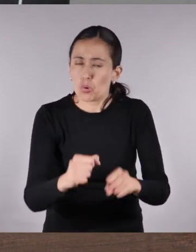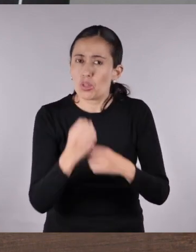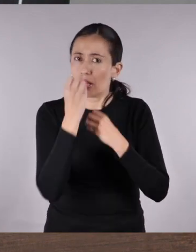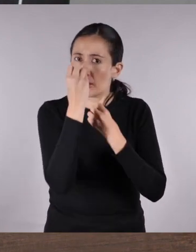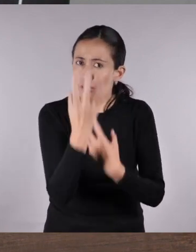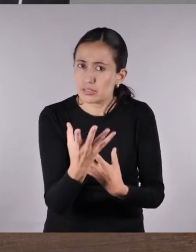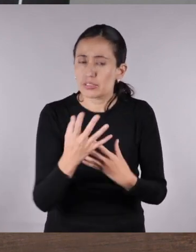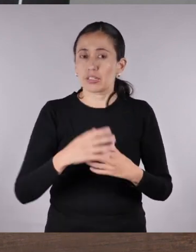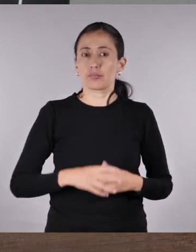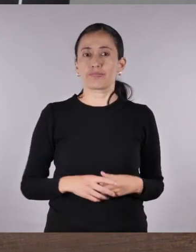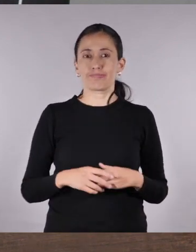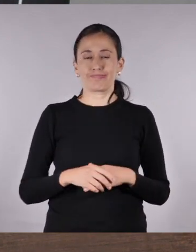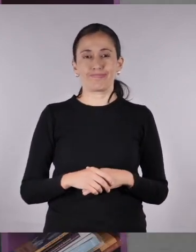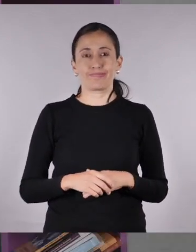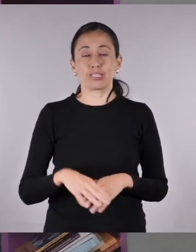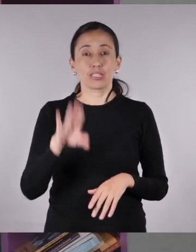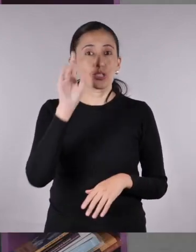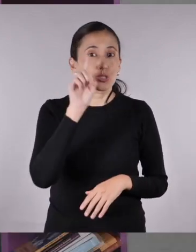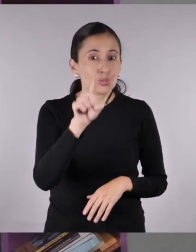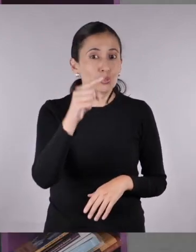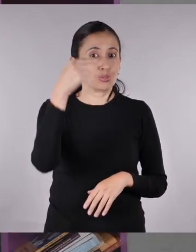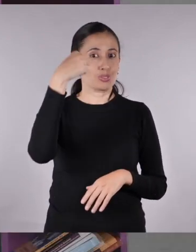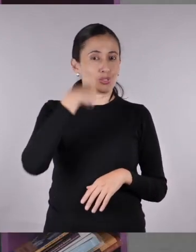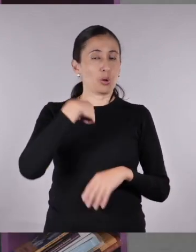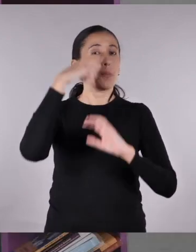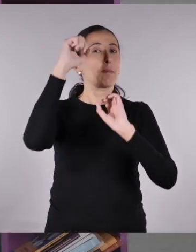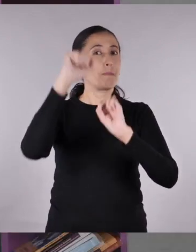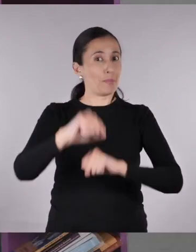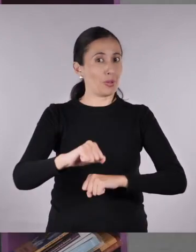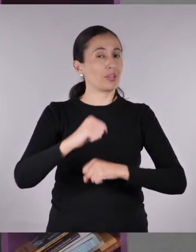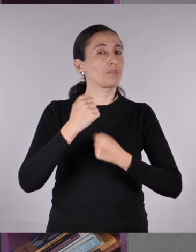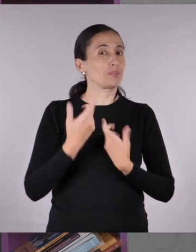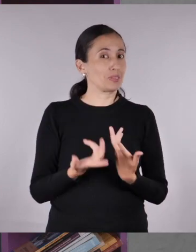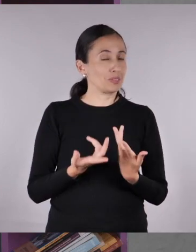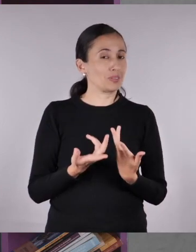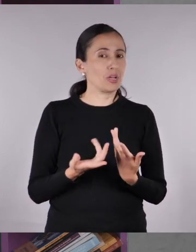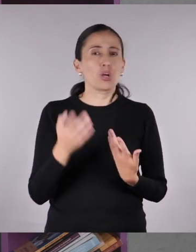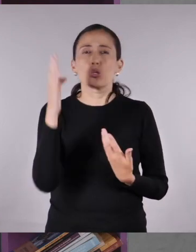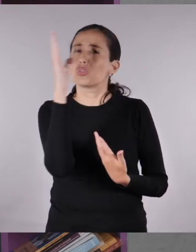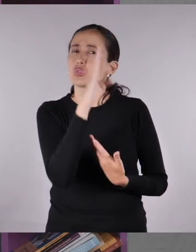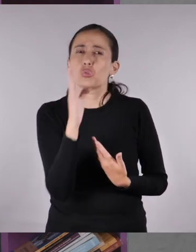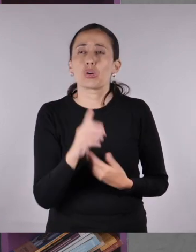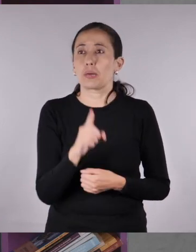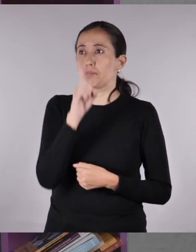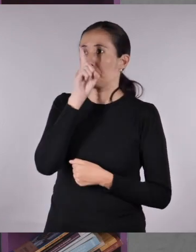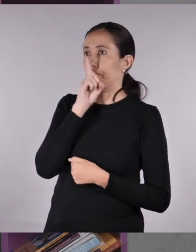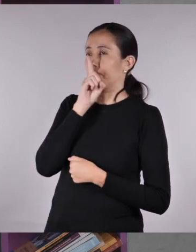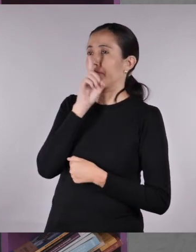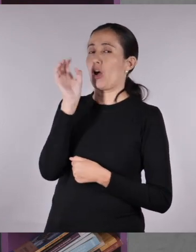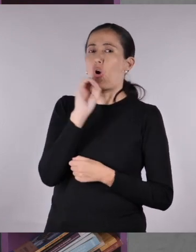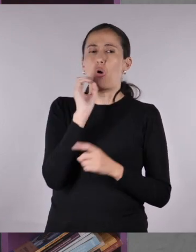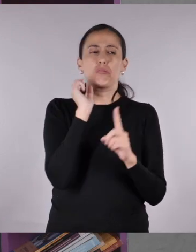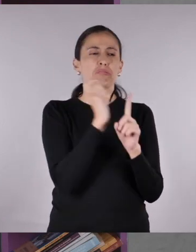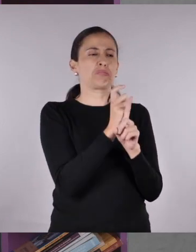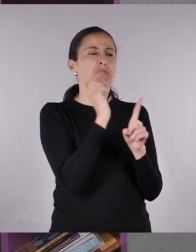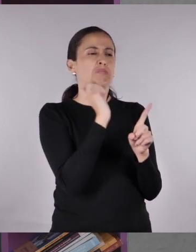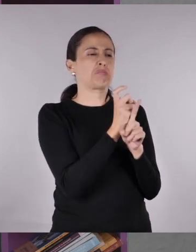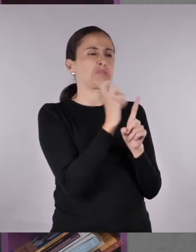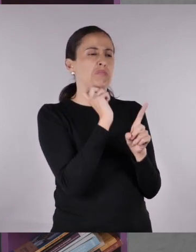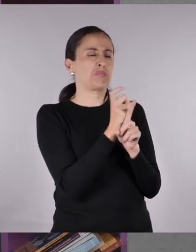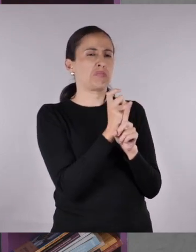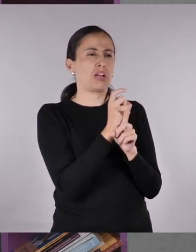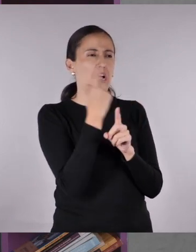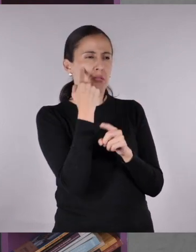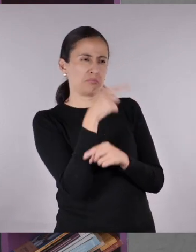debemos poder expresarnos. Y tú y yo podemos hacer algo al respecto. Nunca seas de los que critican a un